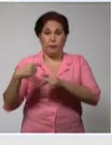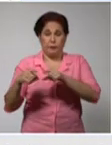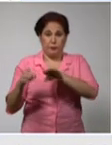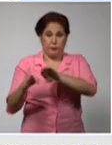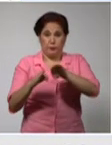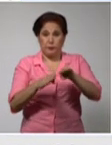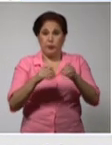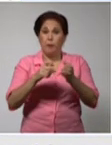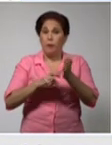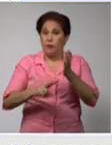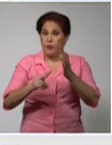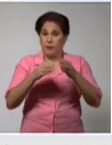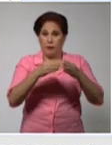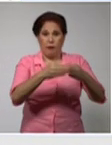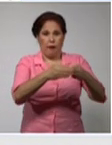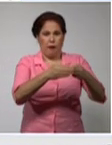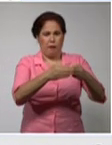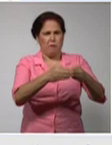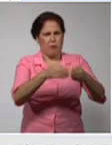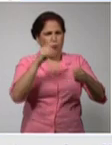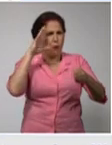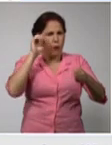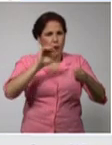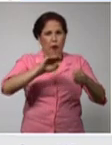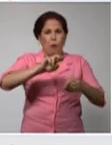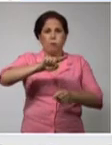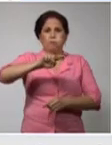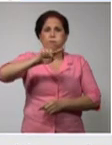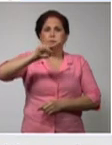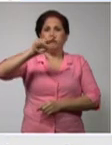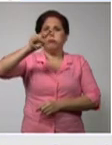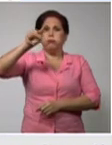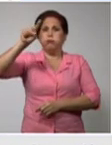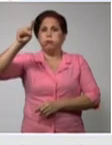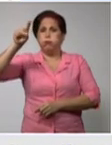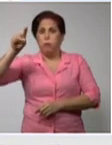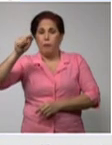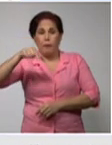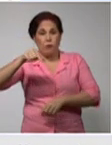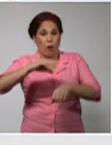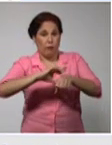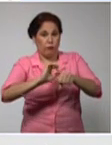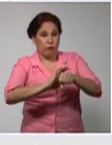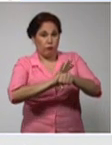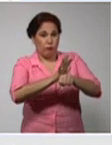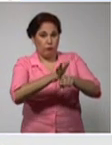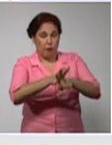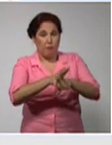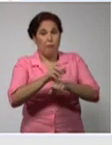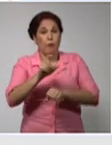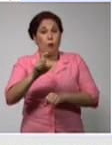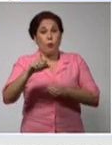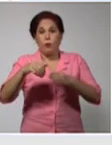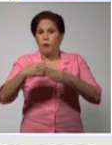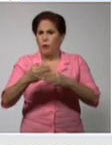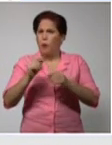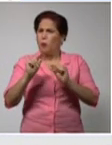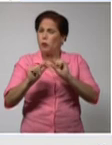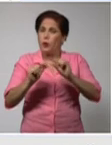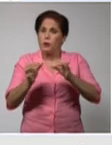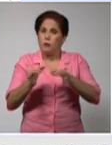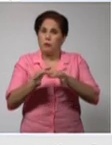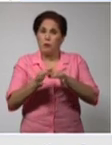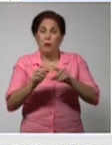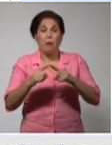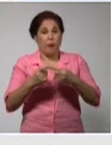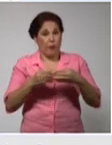ahí se ve la curva ascendente en cuanto al número de casos, en el último día una reducción, pero